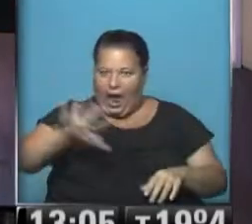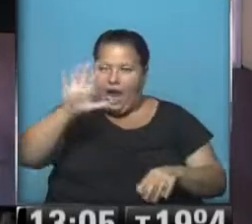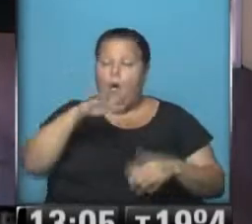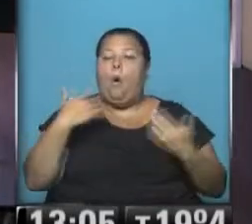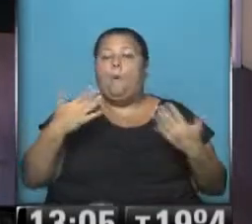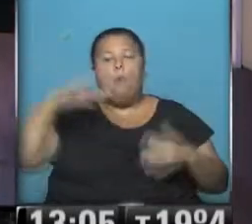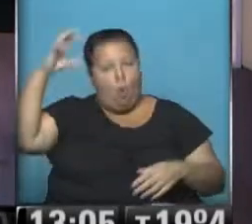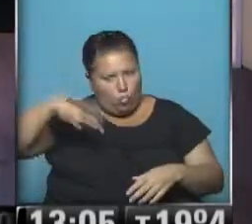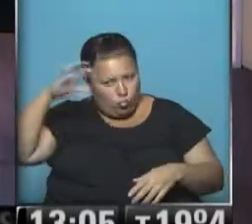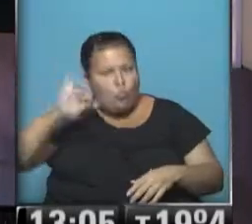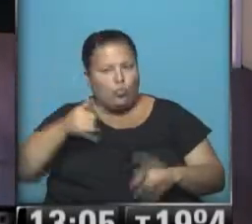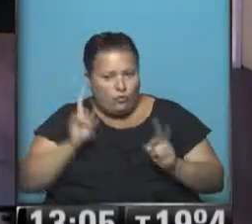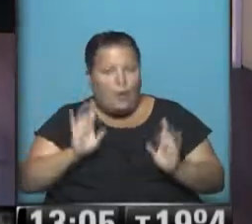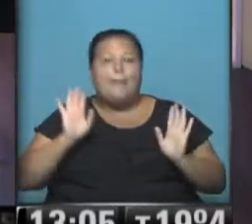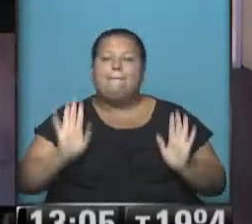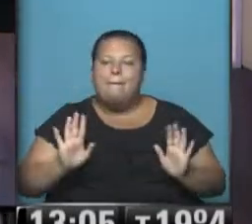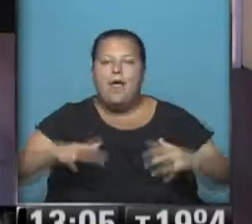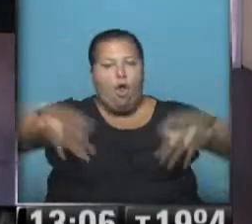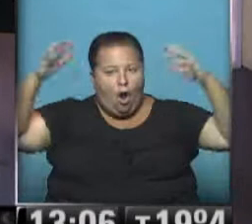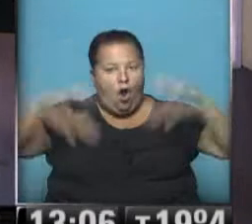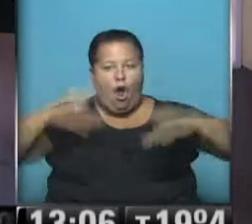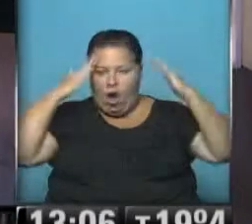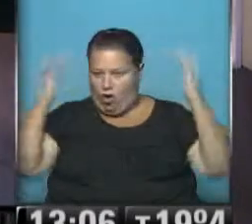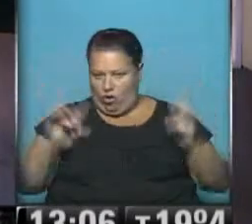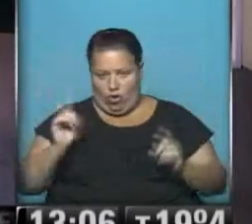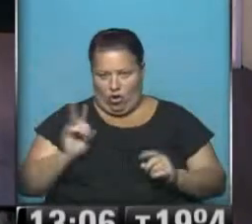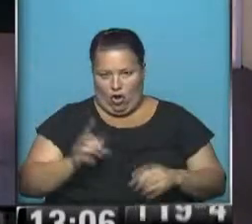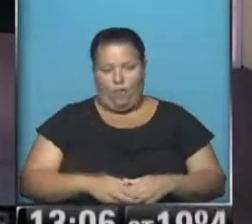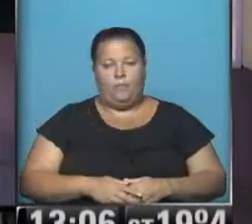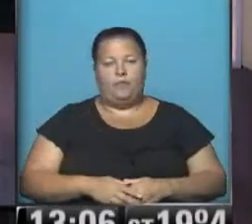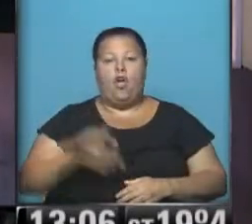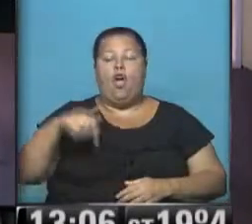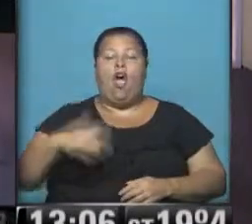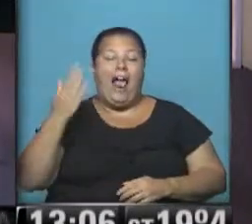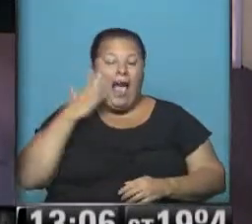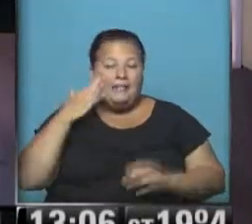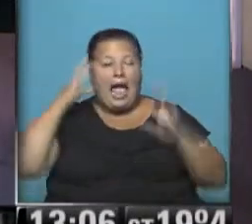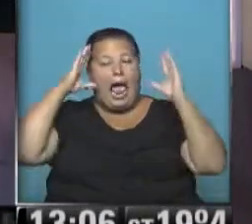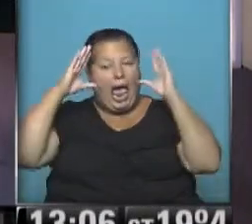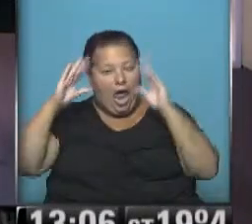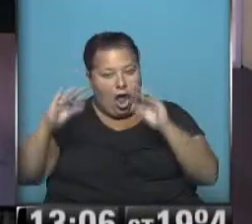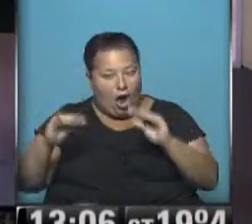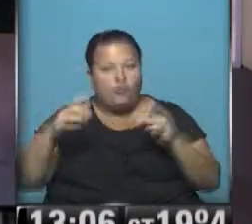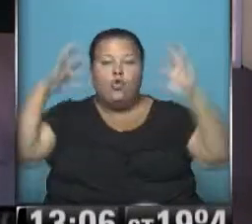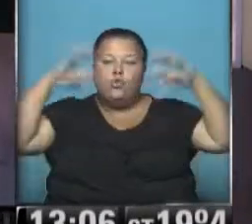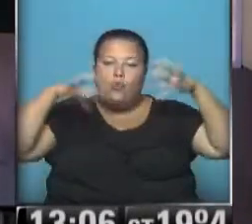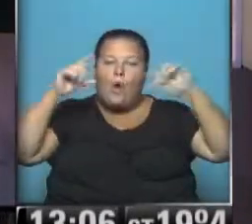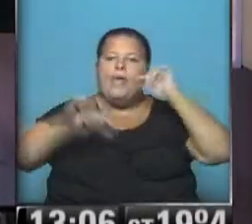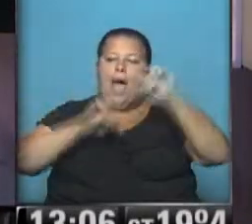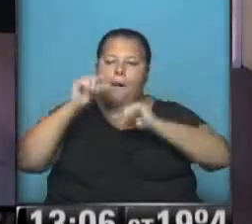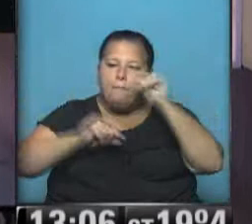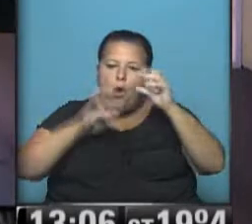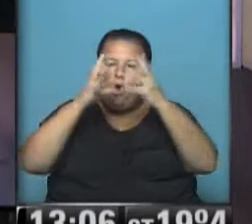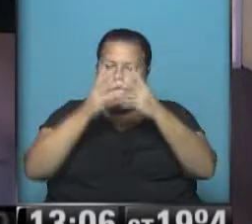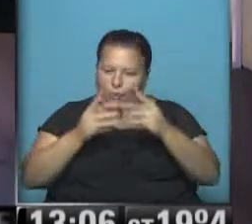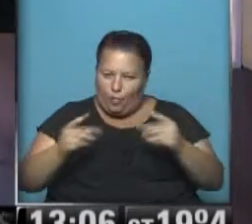Puede llover todavía un poco, pero ya no con tanta agua. Durante esta tarde, esta noche va a ir disminuyendo cada